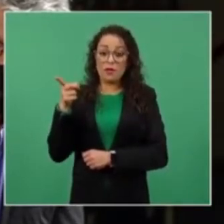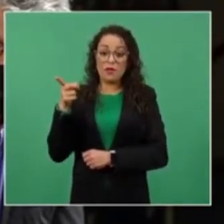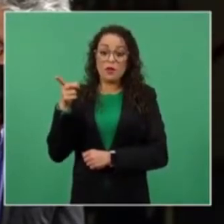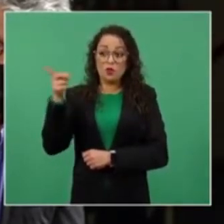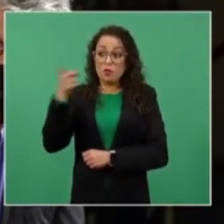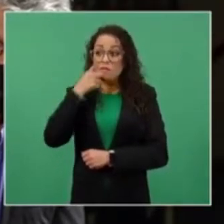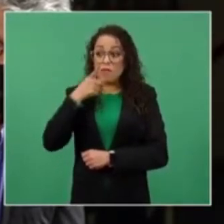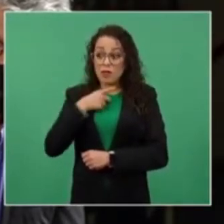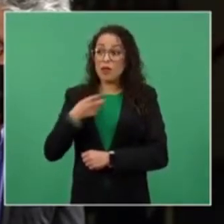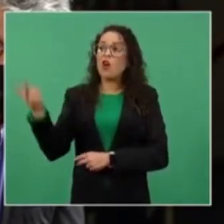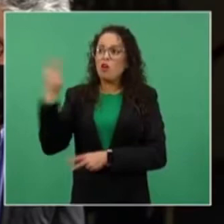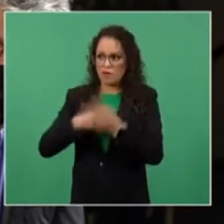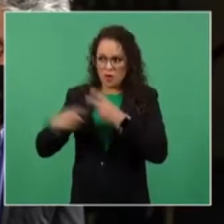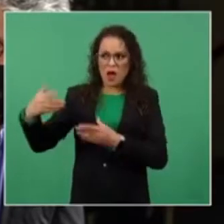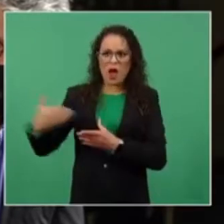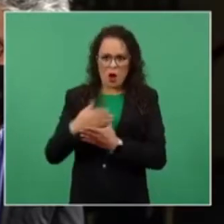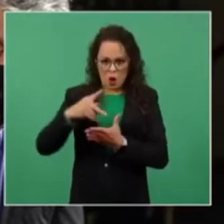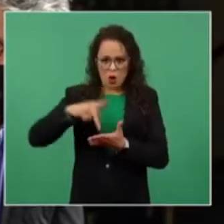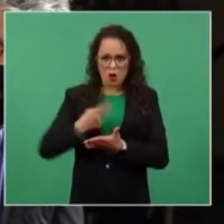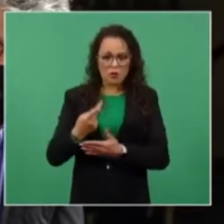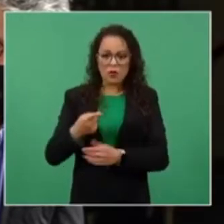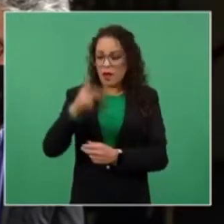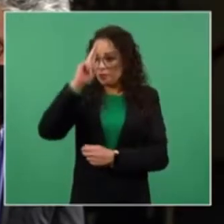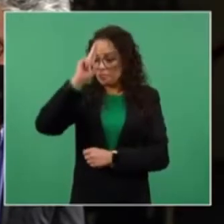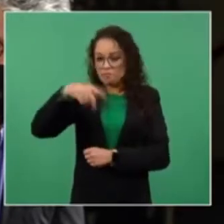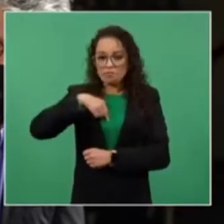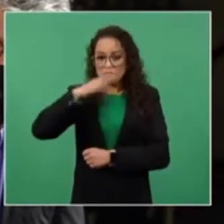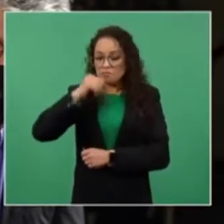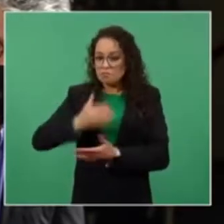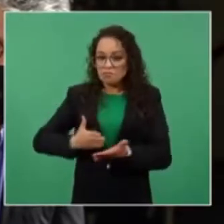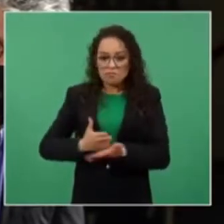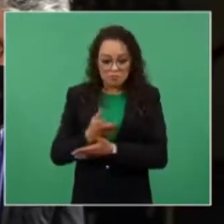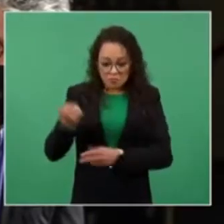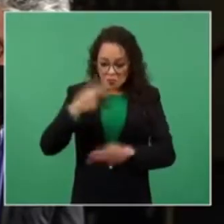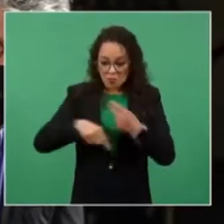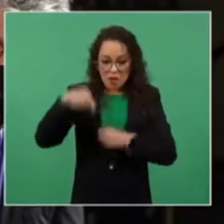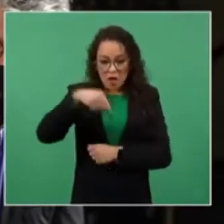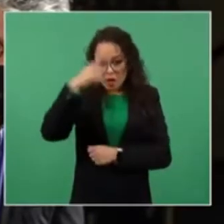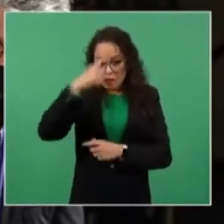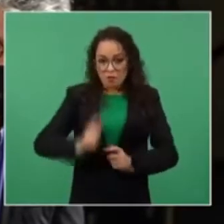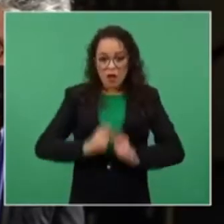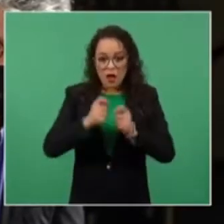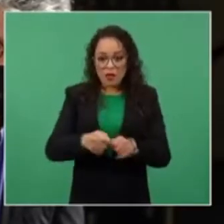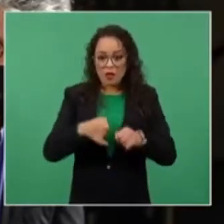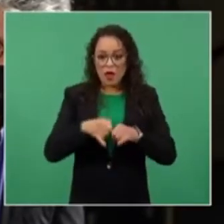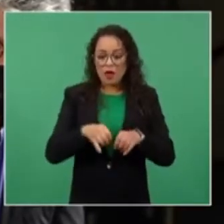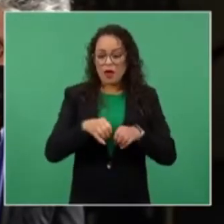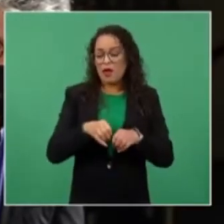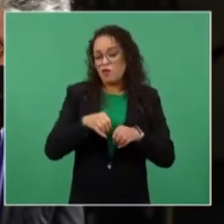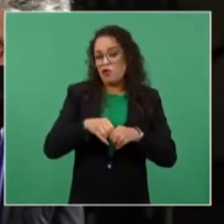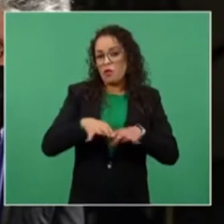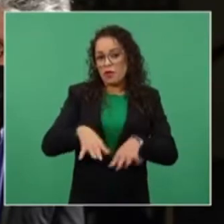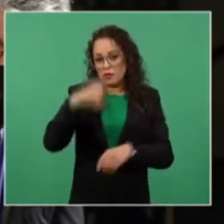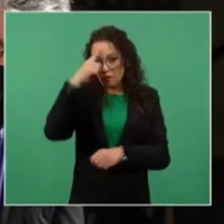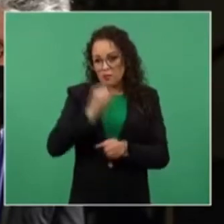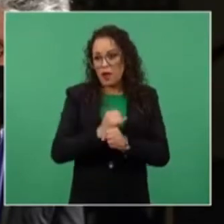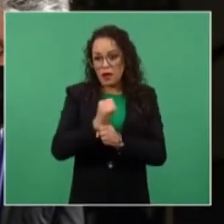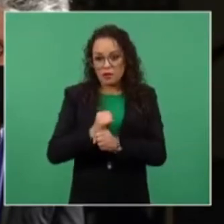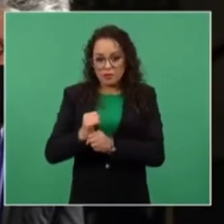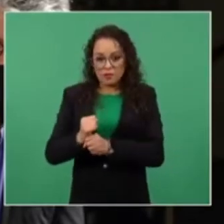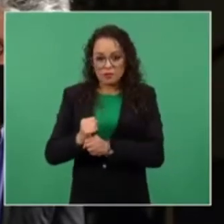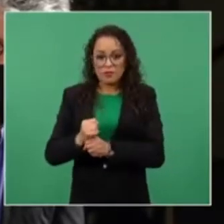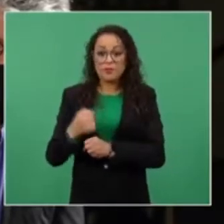entregar las pruebas ni la investigación. Yo en su momento, que está aquí presente el señor Jesús Ramírez, me lo